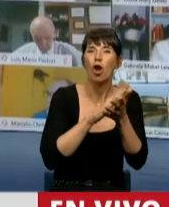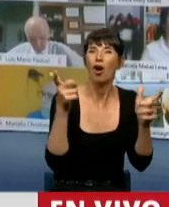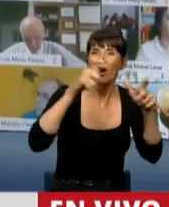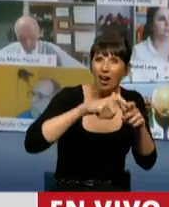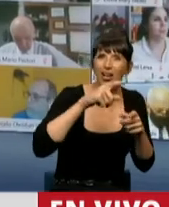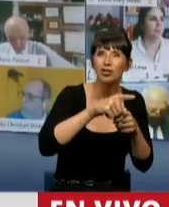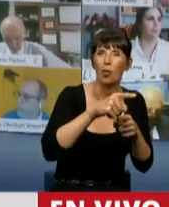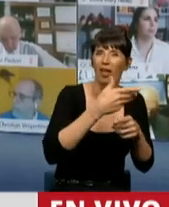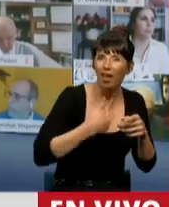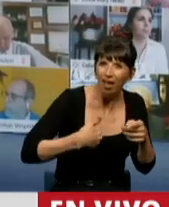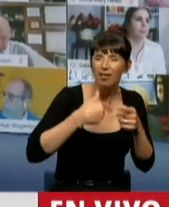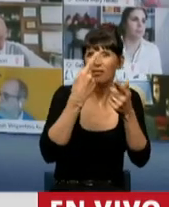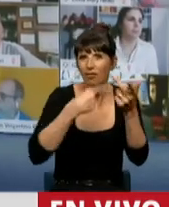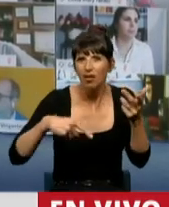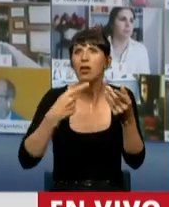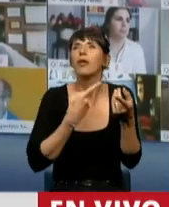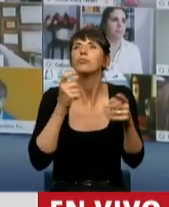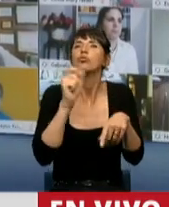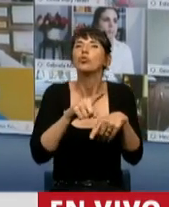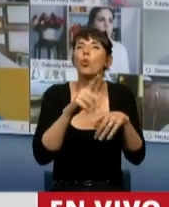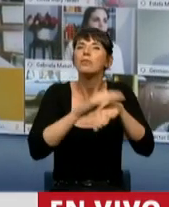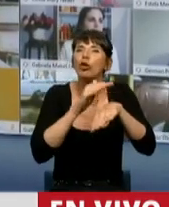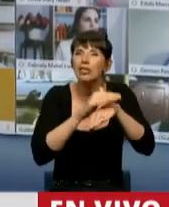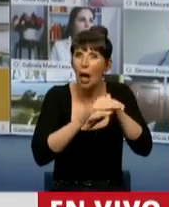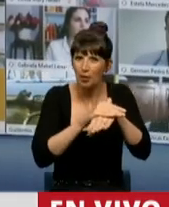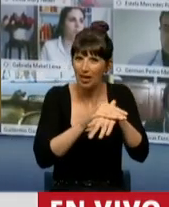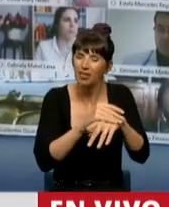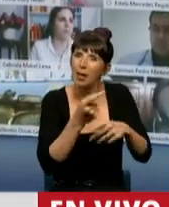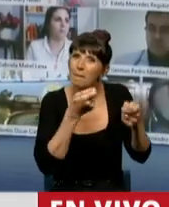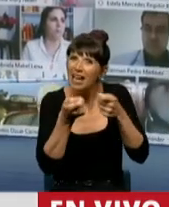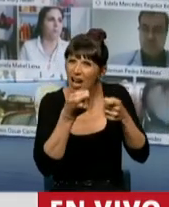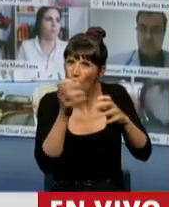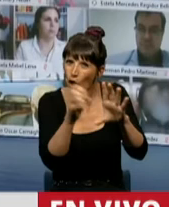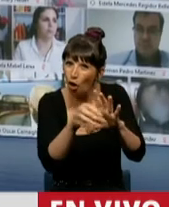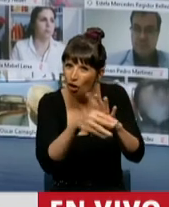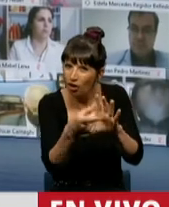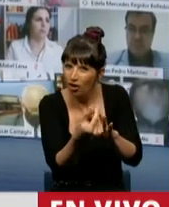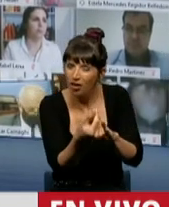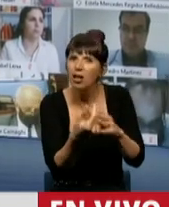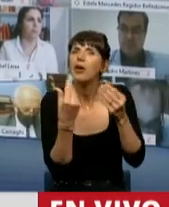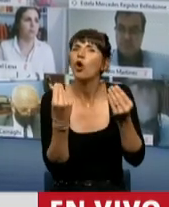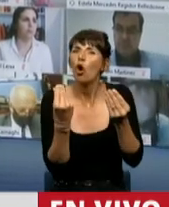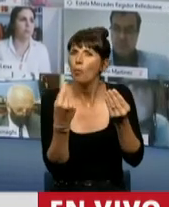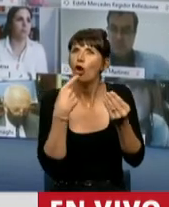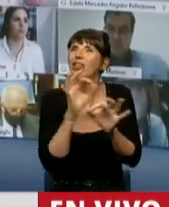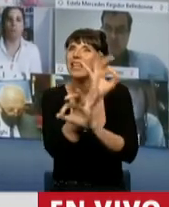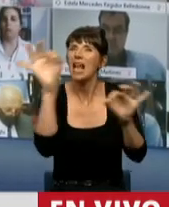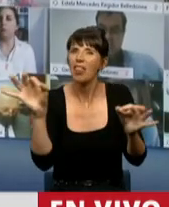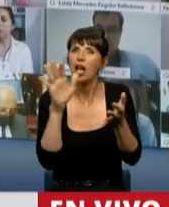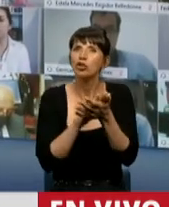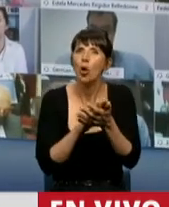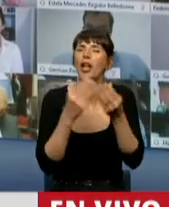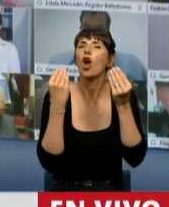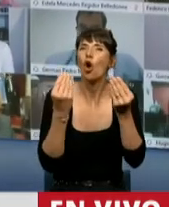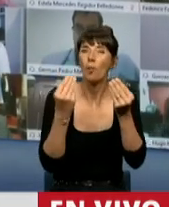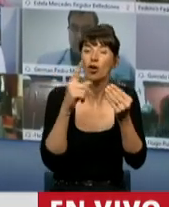demás y cuáles son las funciones de este fondo fiduciario, en ningún momento se habla de la garantía de mantener o incrementar